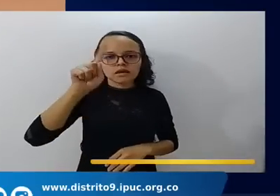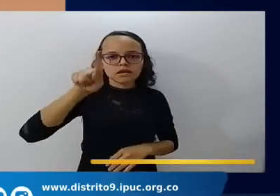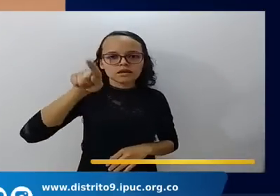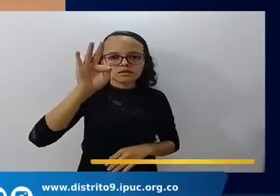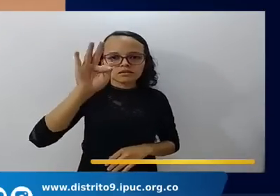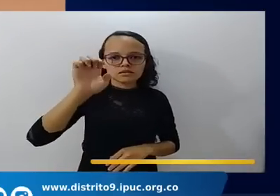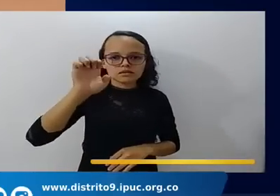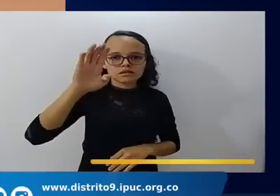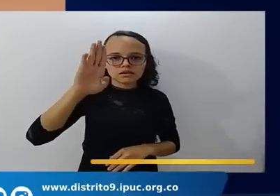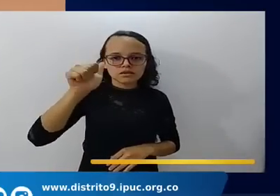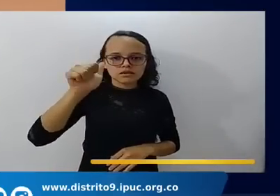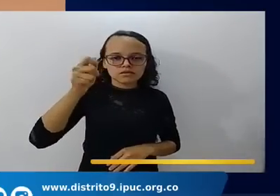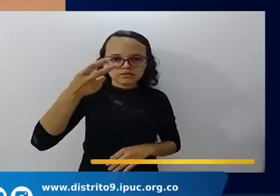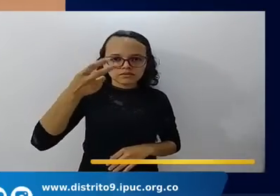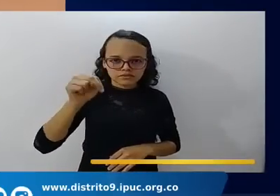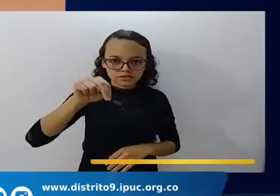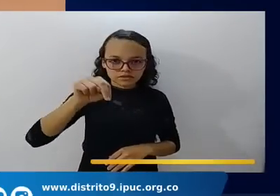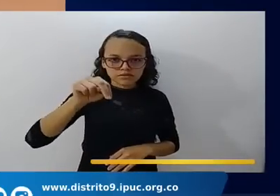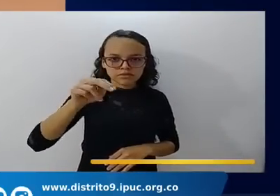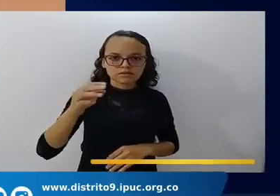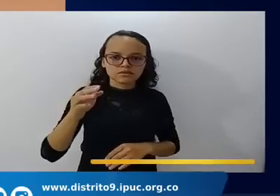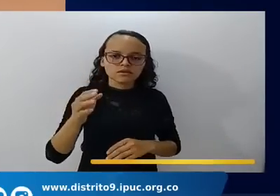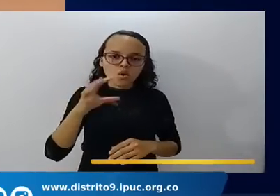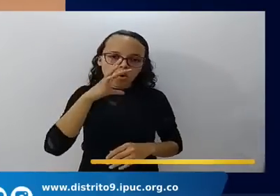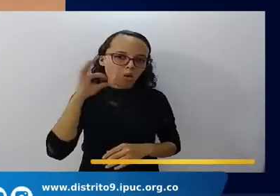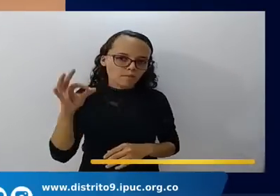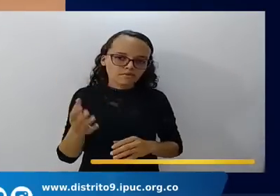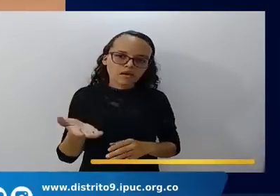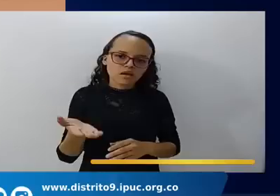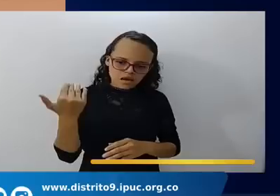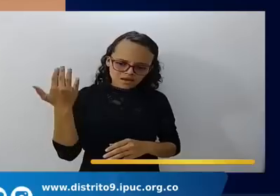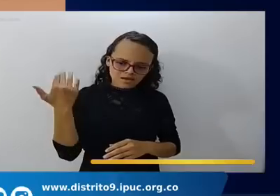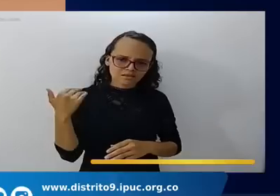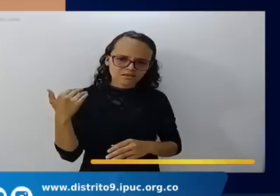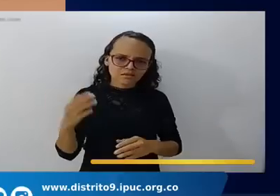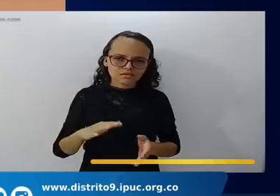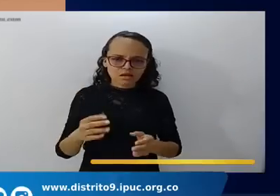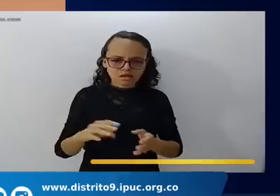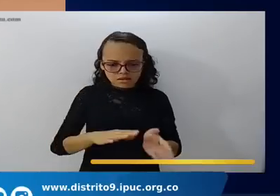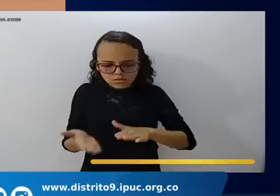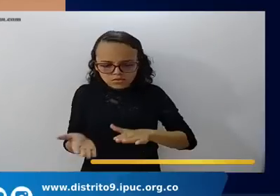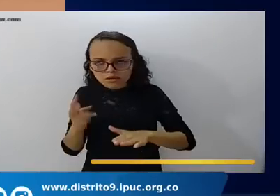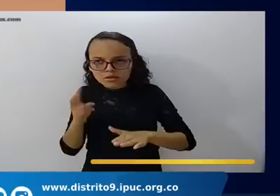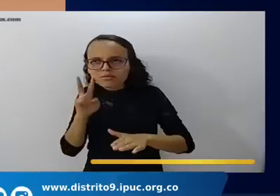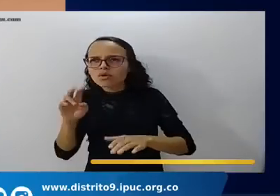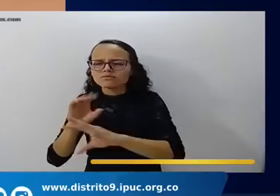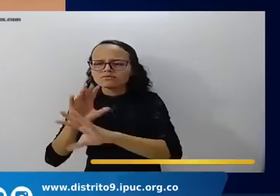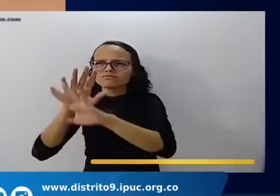la gloria de Dios. vio a su Señor esperándolo.